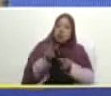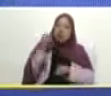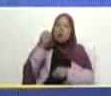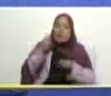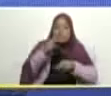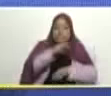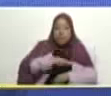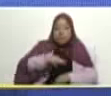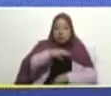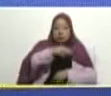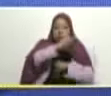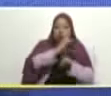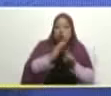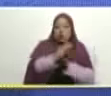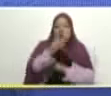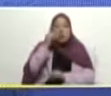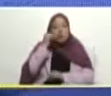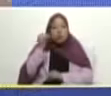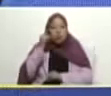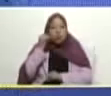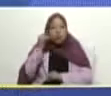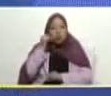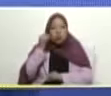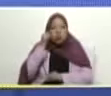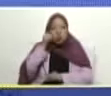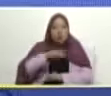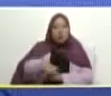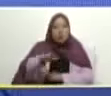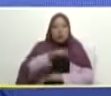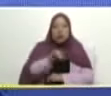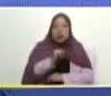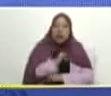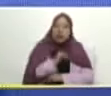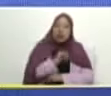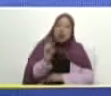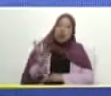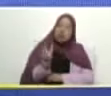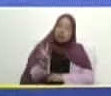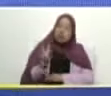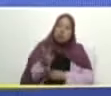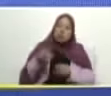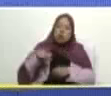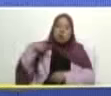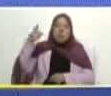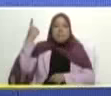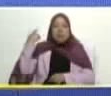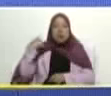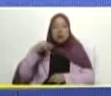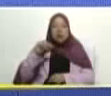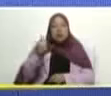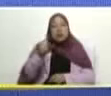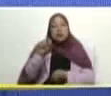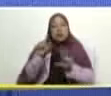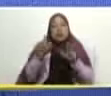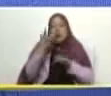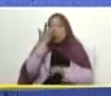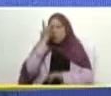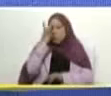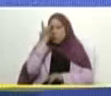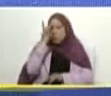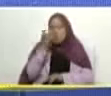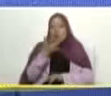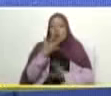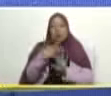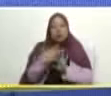la gran misión de la cultura tradicional popular de la identidad nacional que nace mañana 16 de febrero por